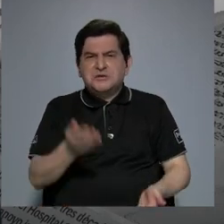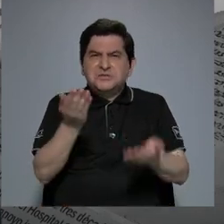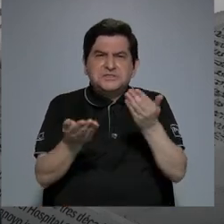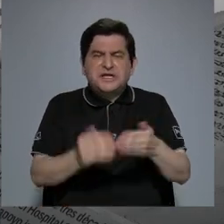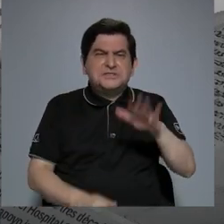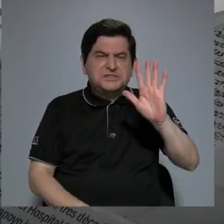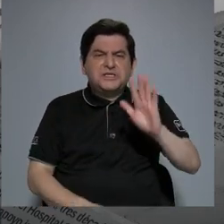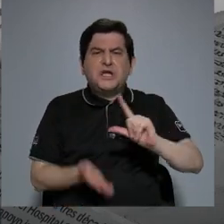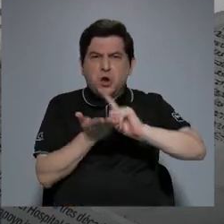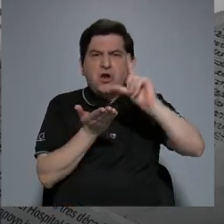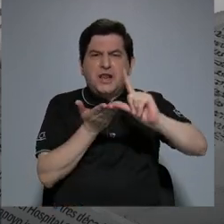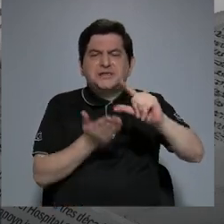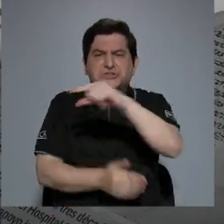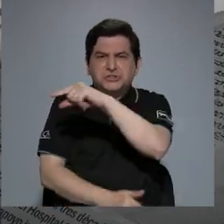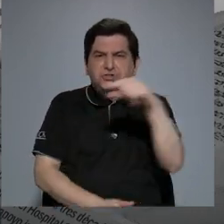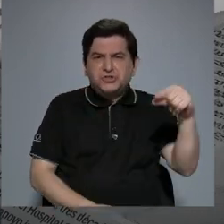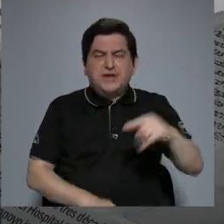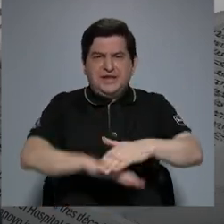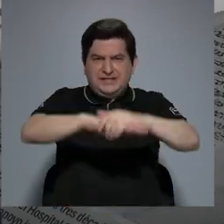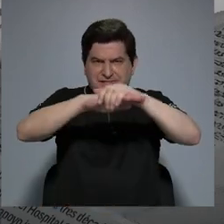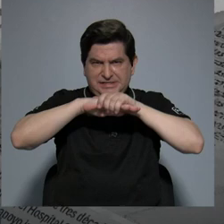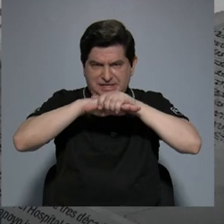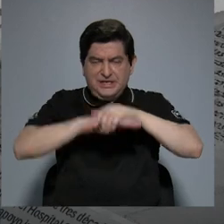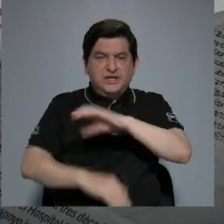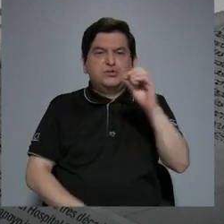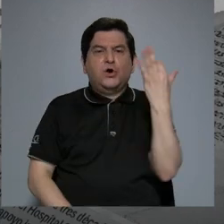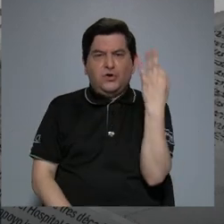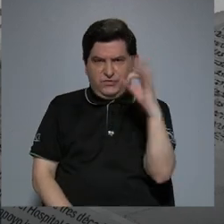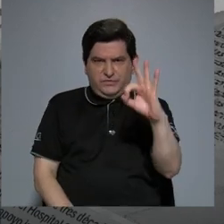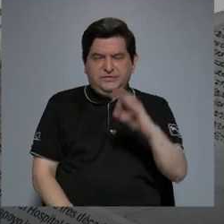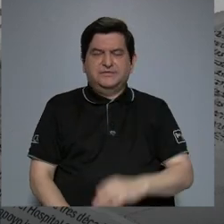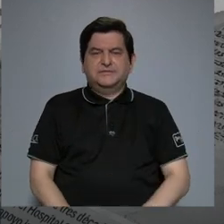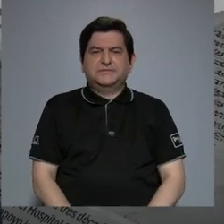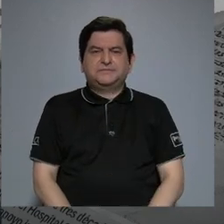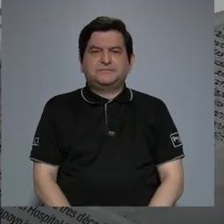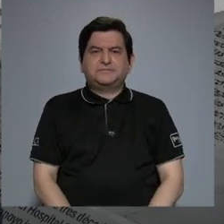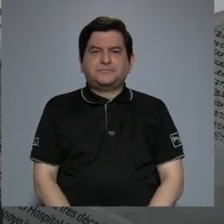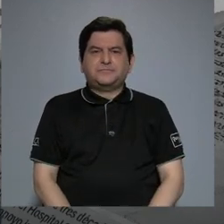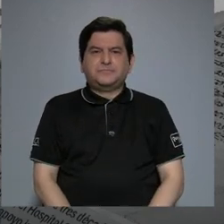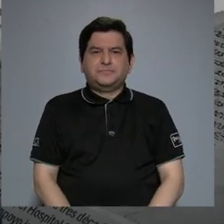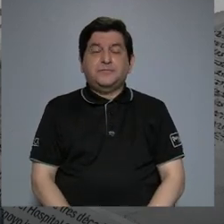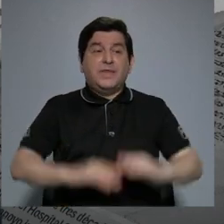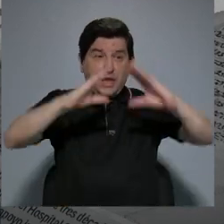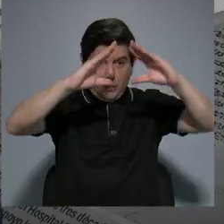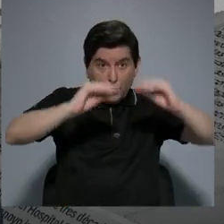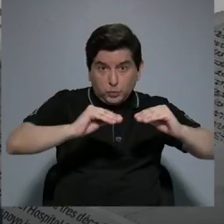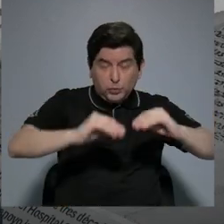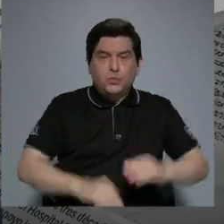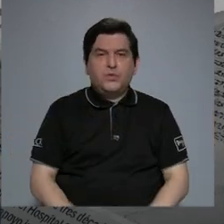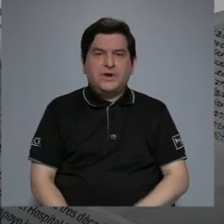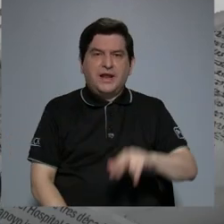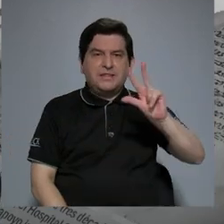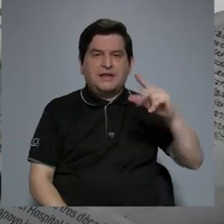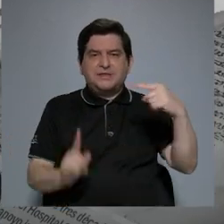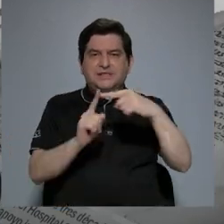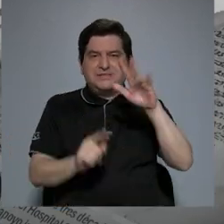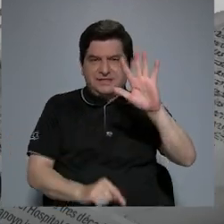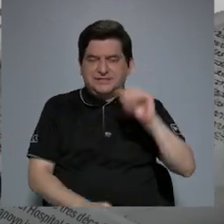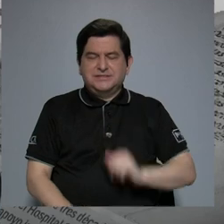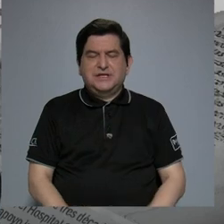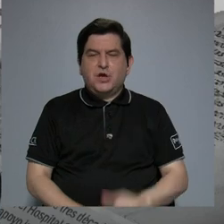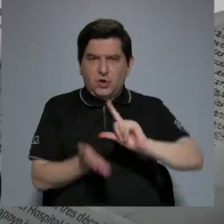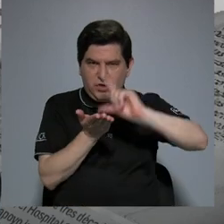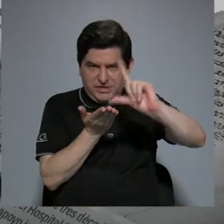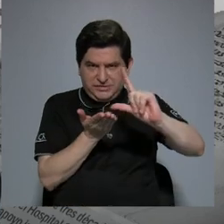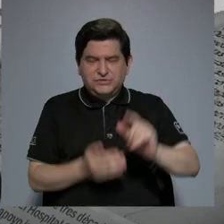lecciones por semana de inglés o francés. La nocturna tiene tres a cinco y